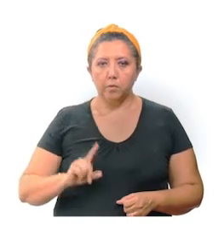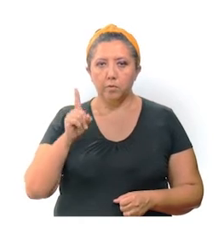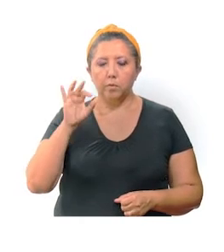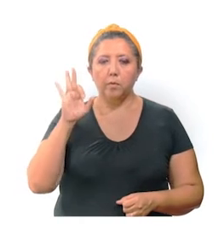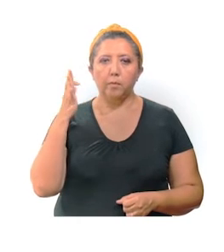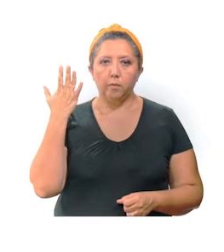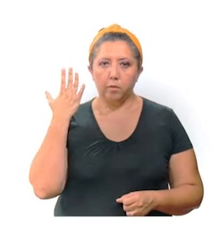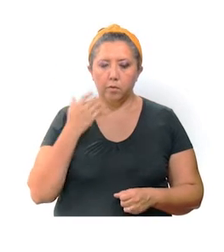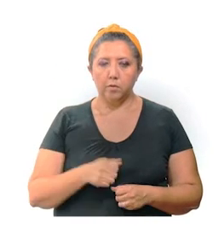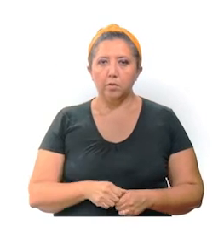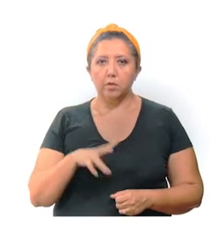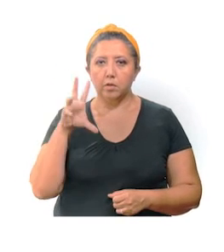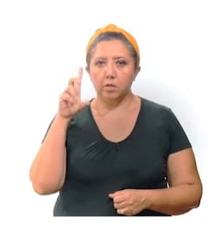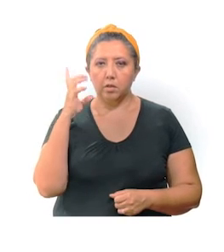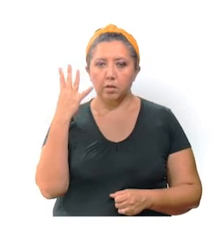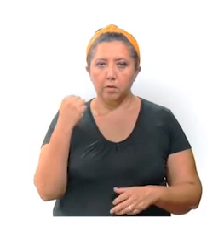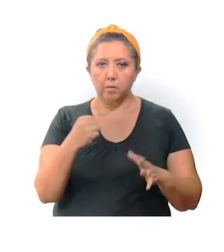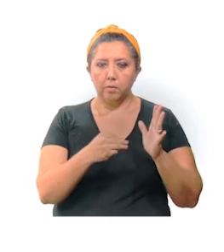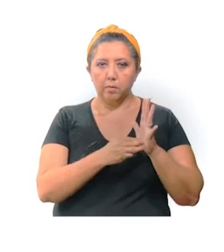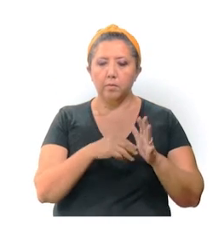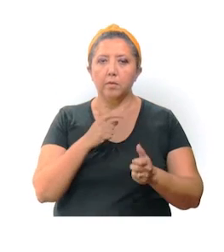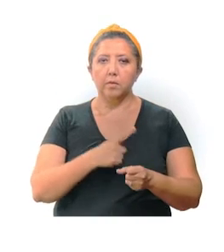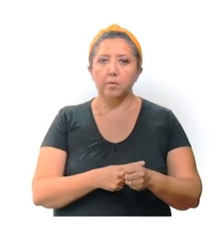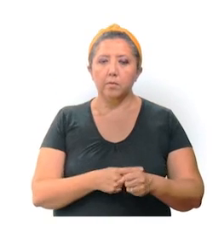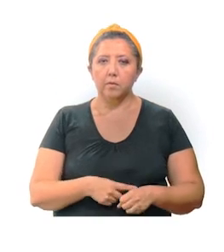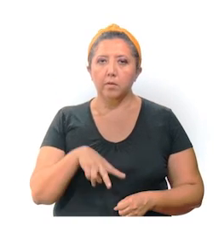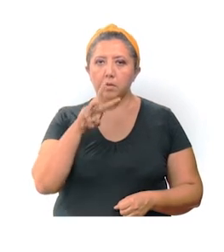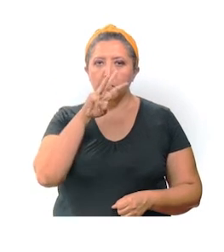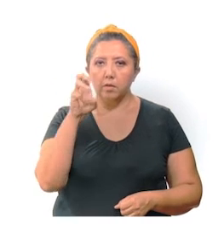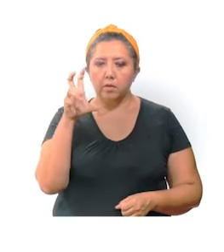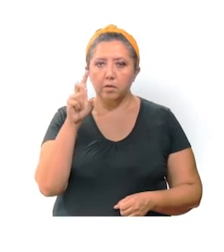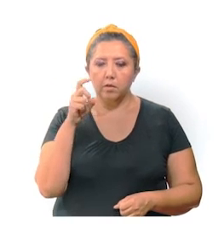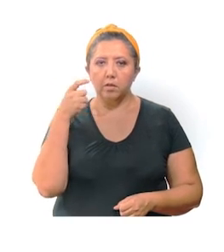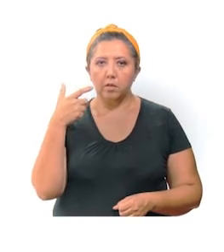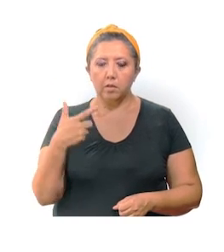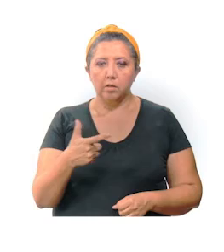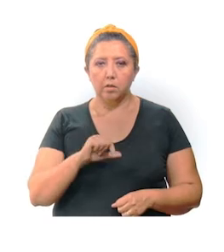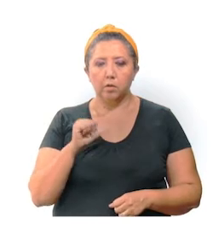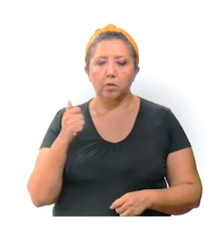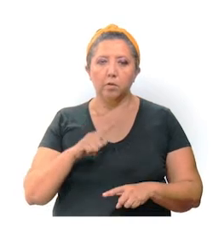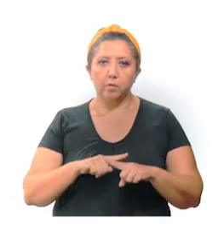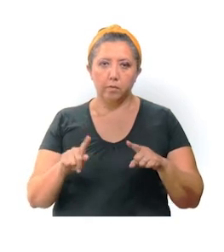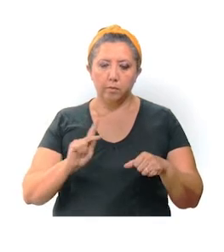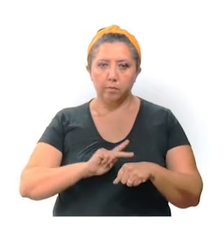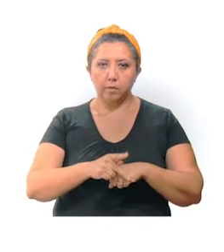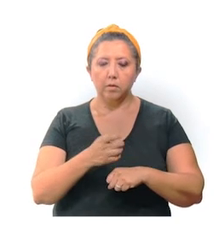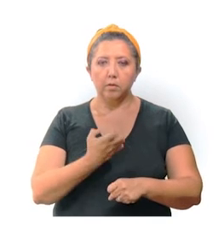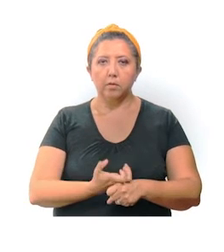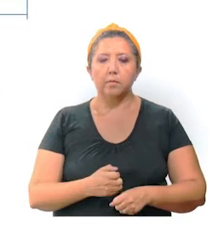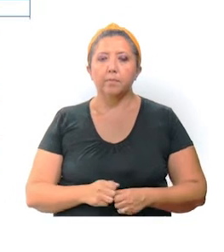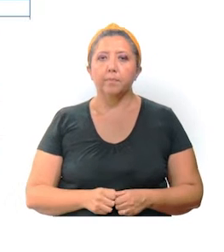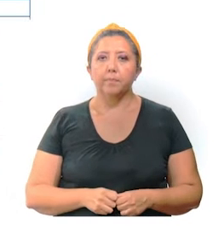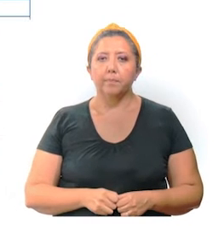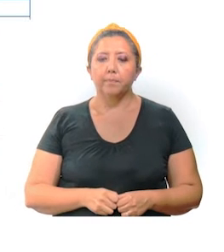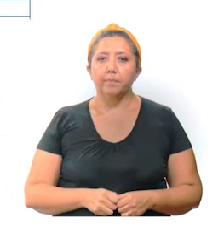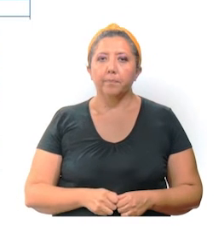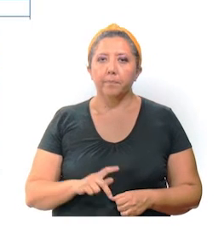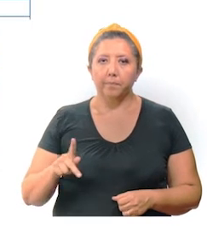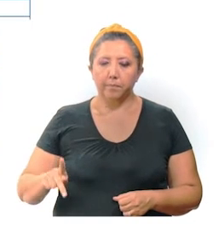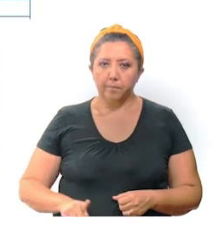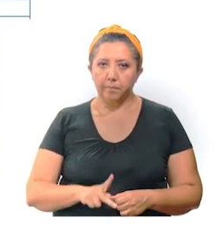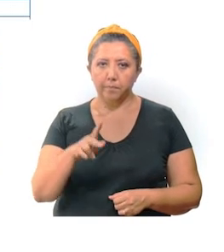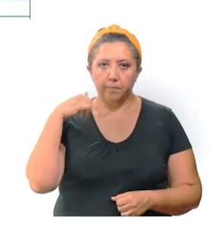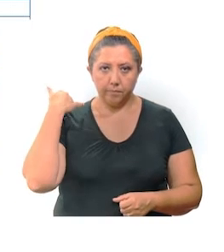foráneo. De los 39.000 casos positivos, 337 son de otro país u otro estado. Los